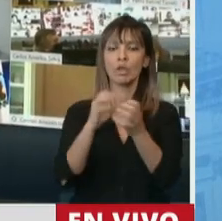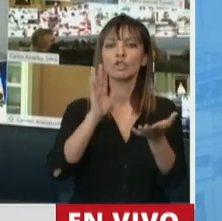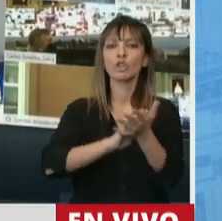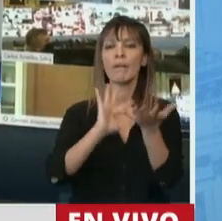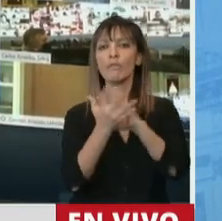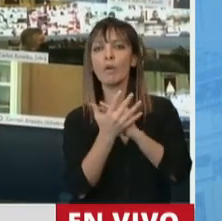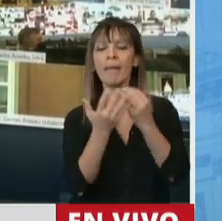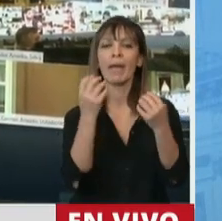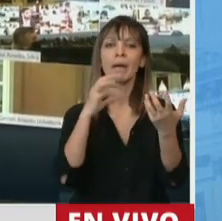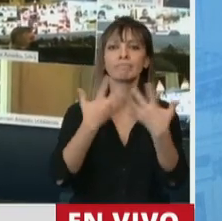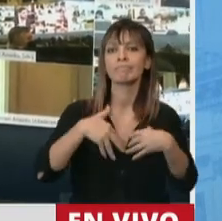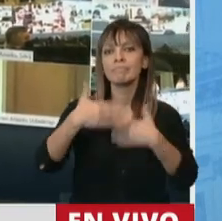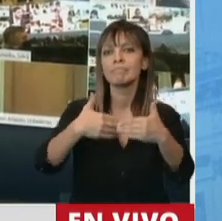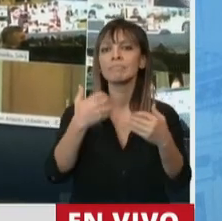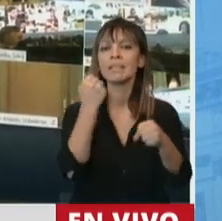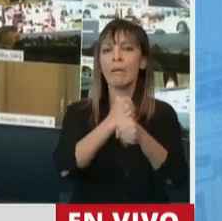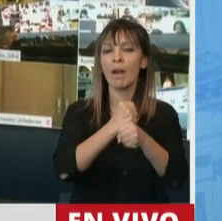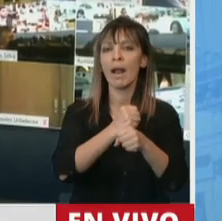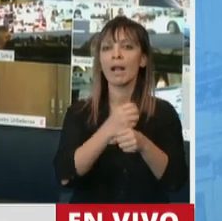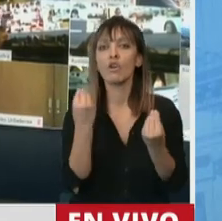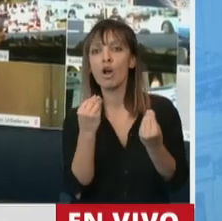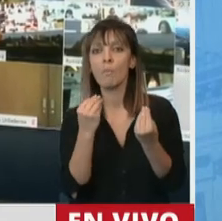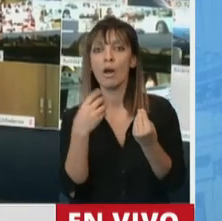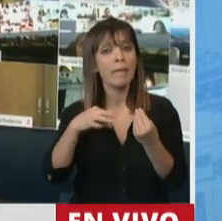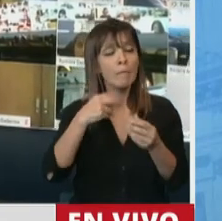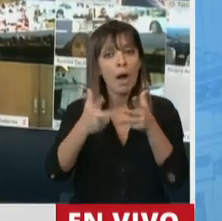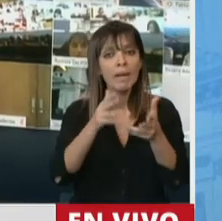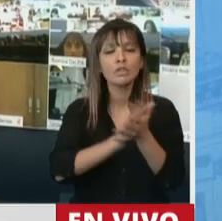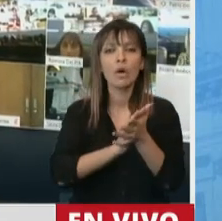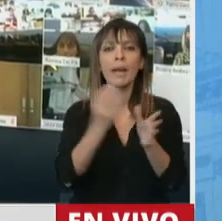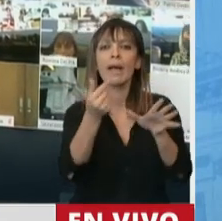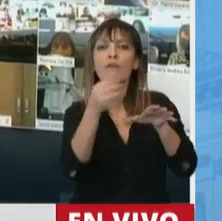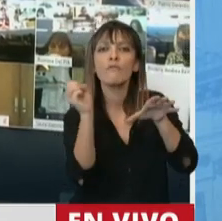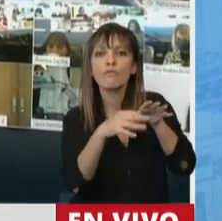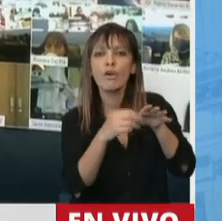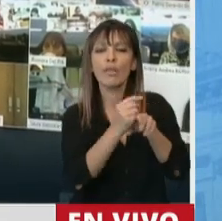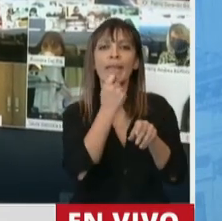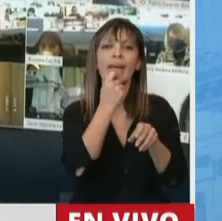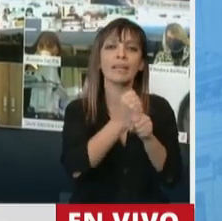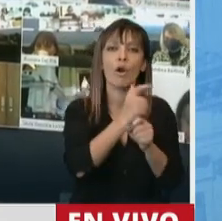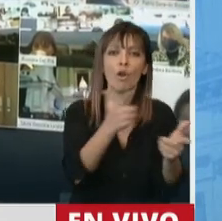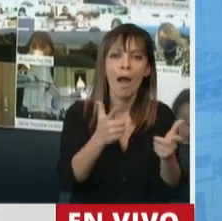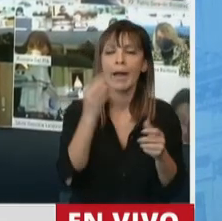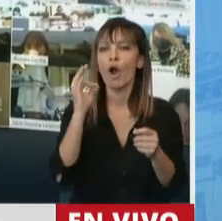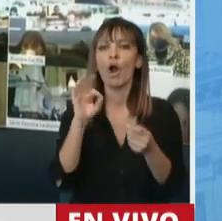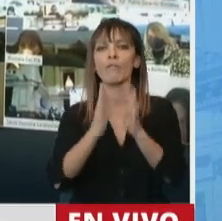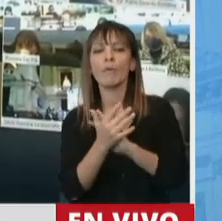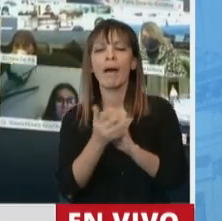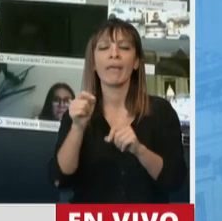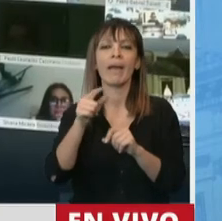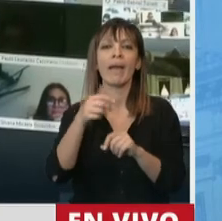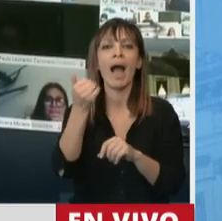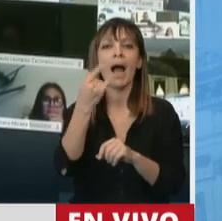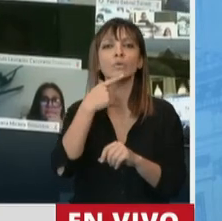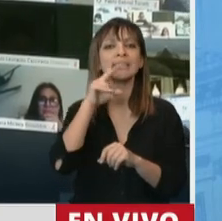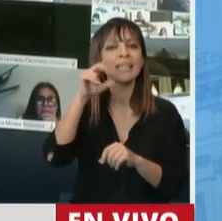laboral y sobre el cese laboral. Tenemos que animarnos a hablar del Fondo de Desempleo, tenemos que animarnos a hablar de la mochila austríaca, que fueron